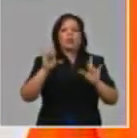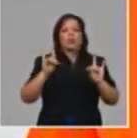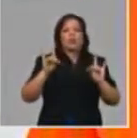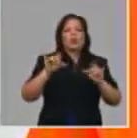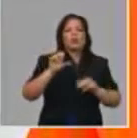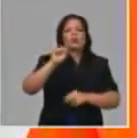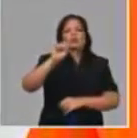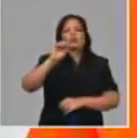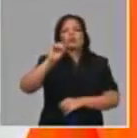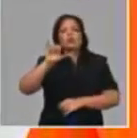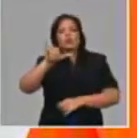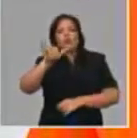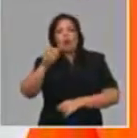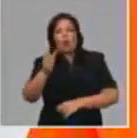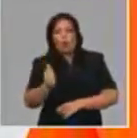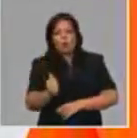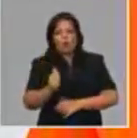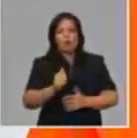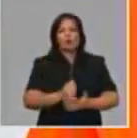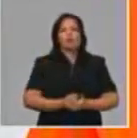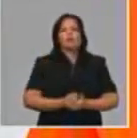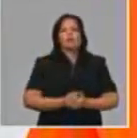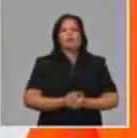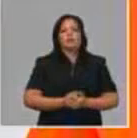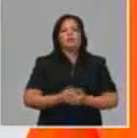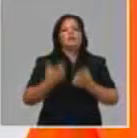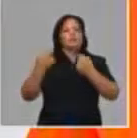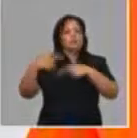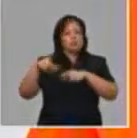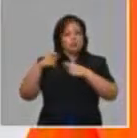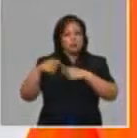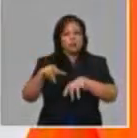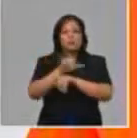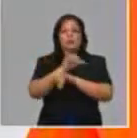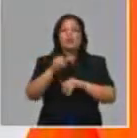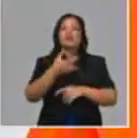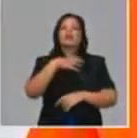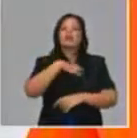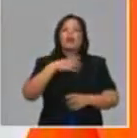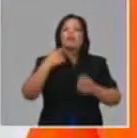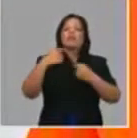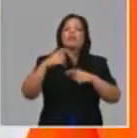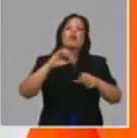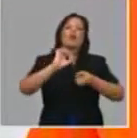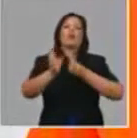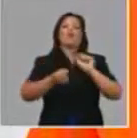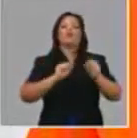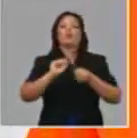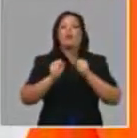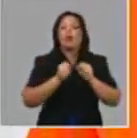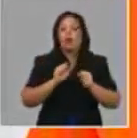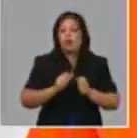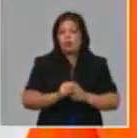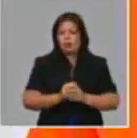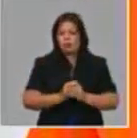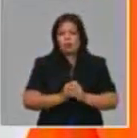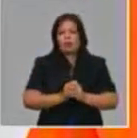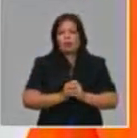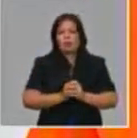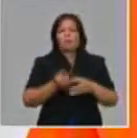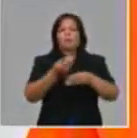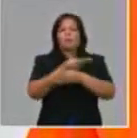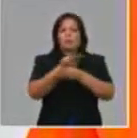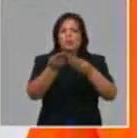también la práctica nos ha demostrado que con una venta controlada, con una distribución equitativa en algunas zonas geográficas